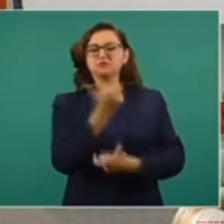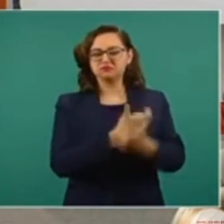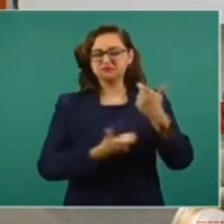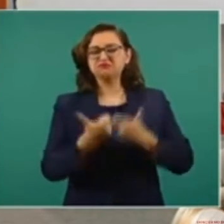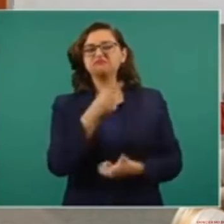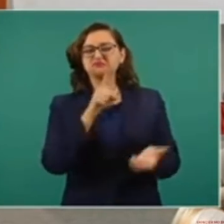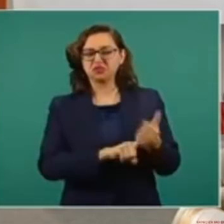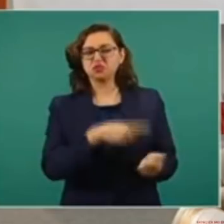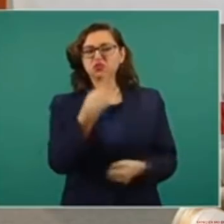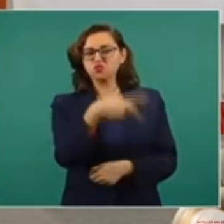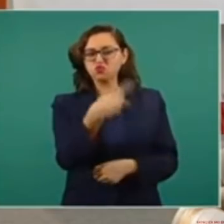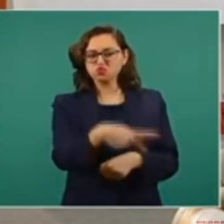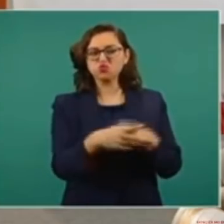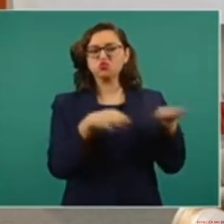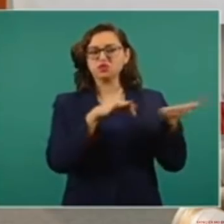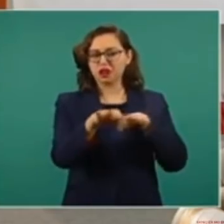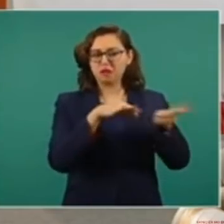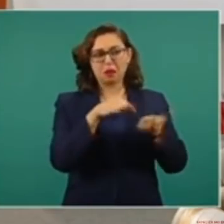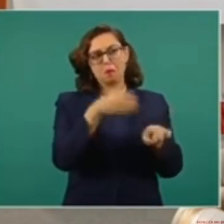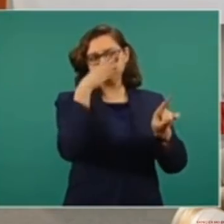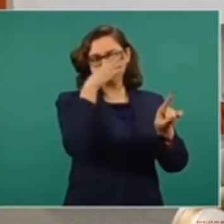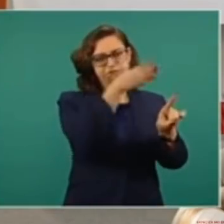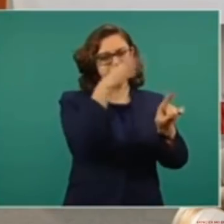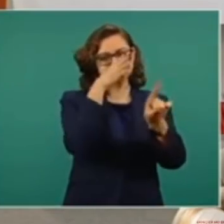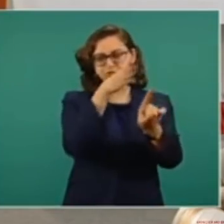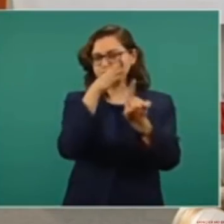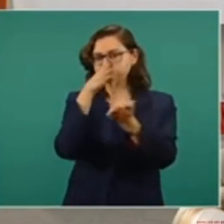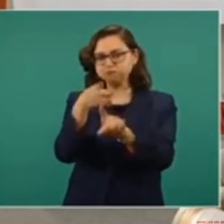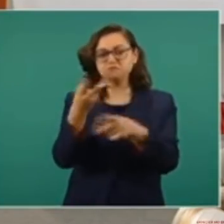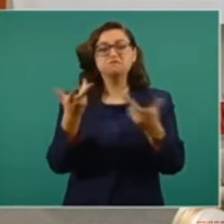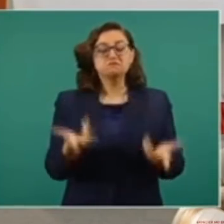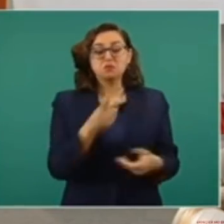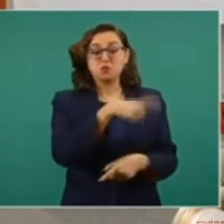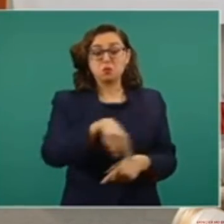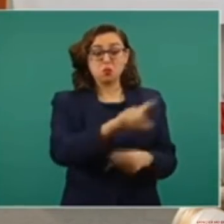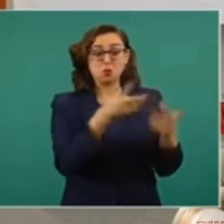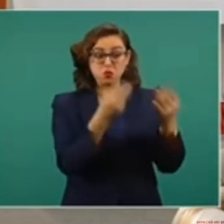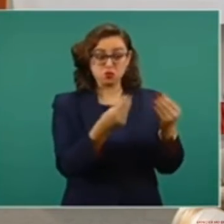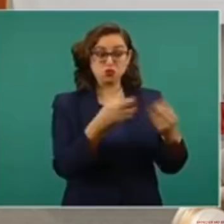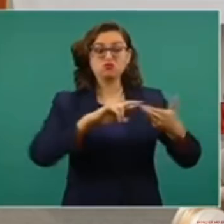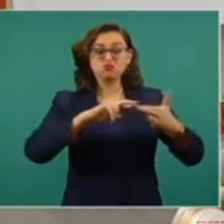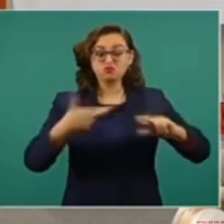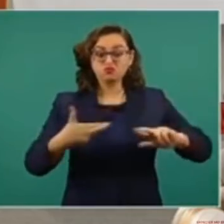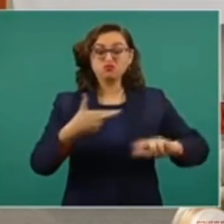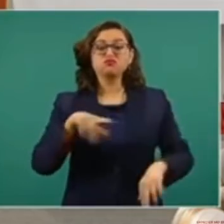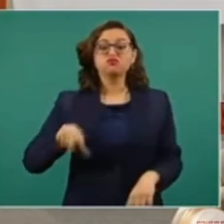delinean las causas que promueven y muchos de sus integrantes han tenido relación cercana con los gobiernos.